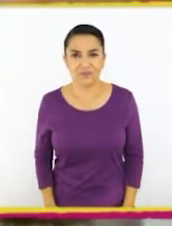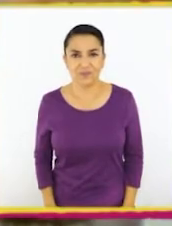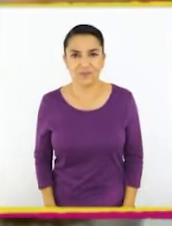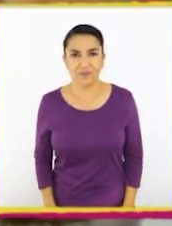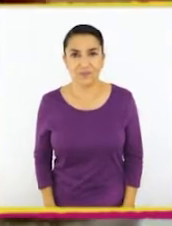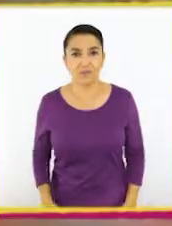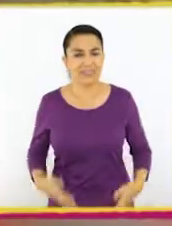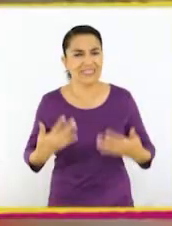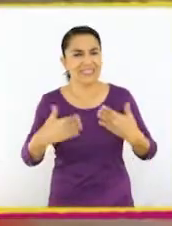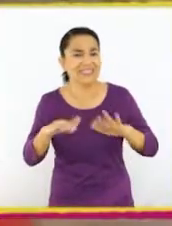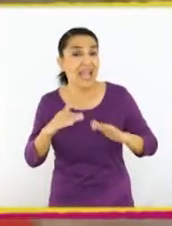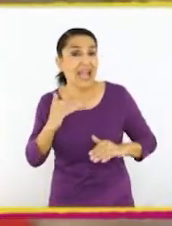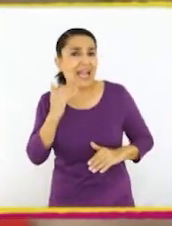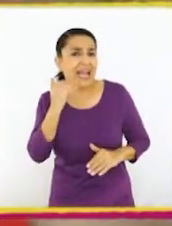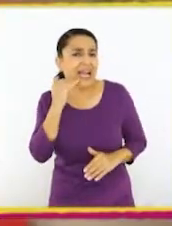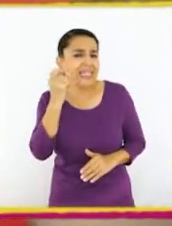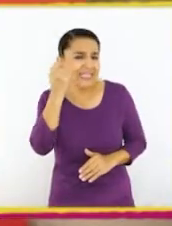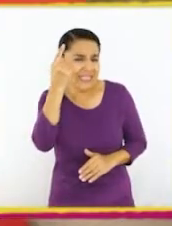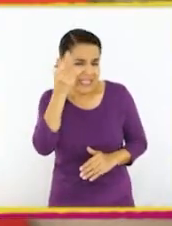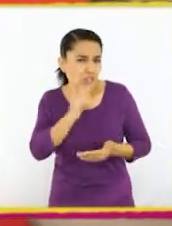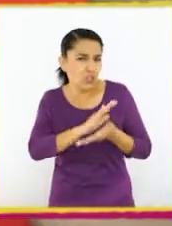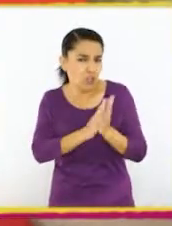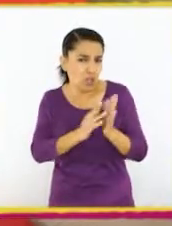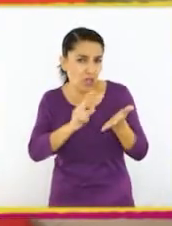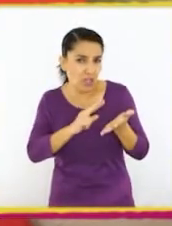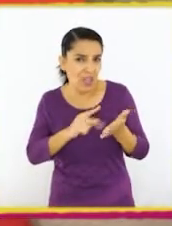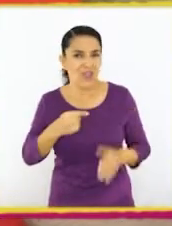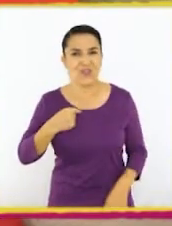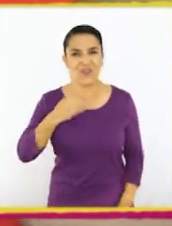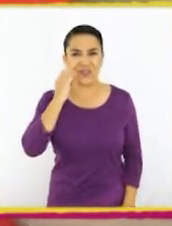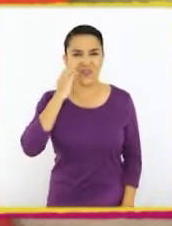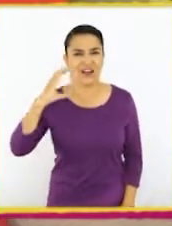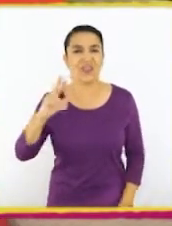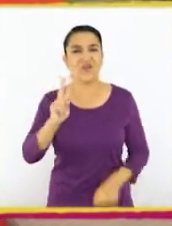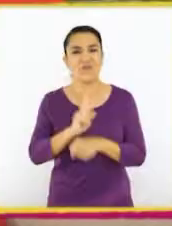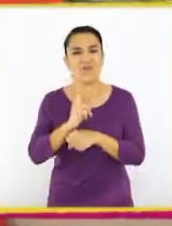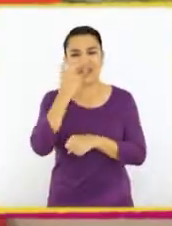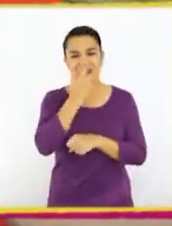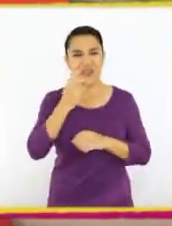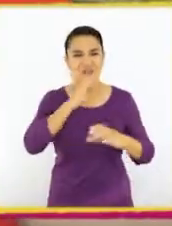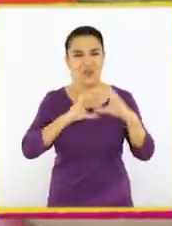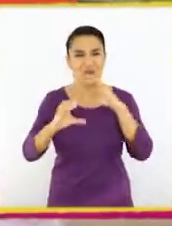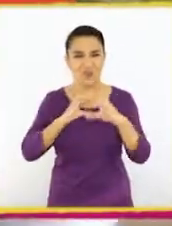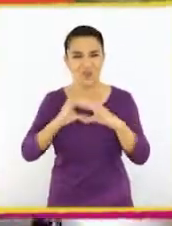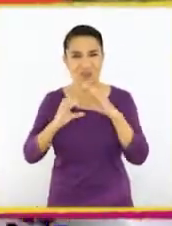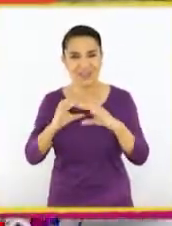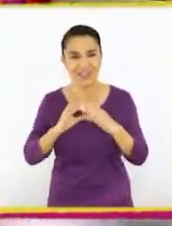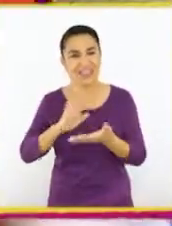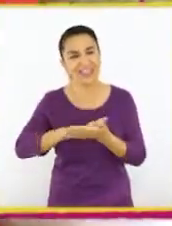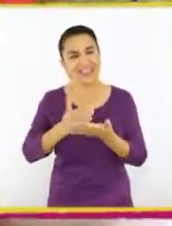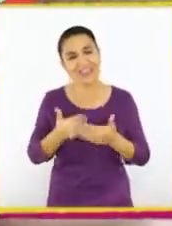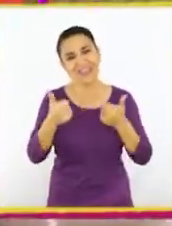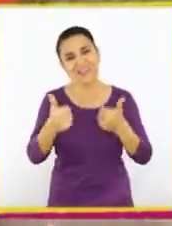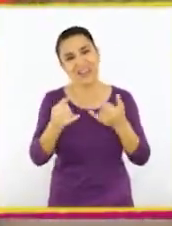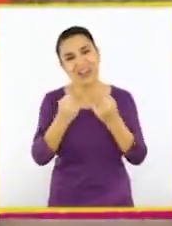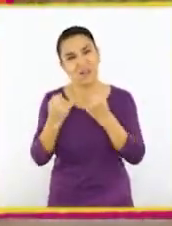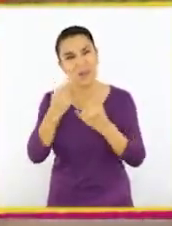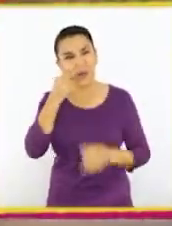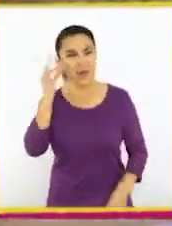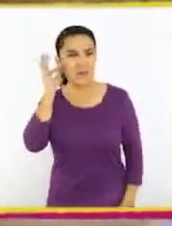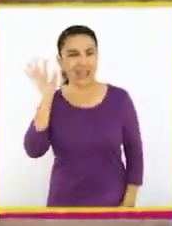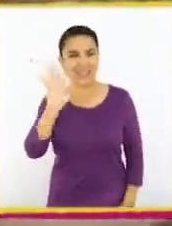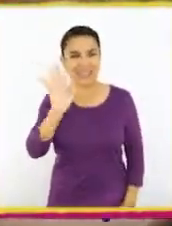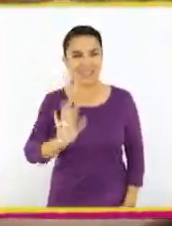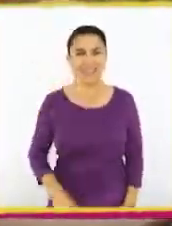Esta ya la tengo casi descifrada por completo. Soy Claudia, su profesora de lenguaje y comunicación. Que estén muy bien, amigos y